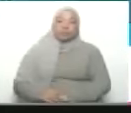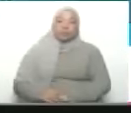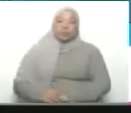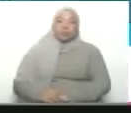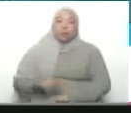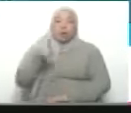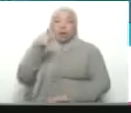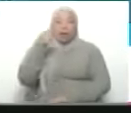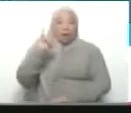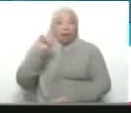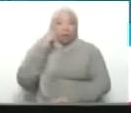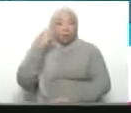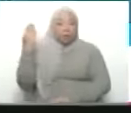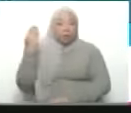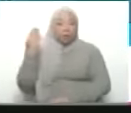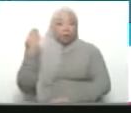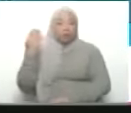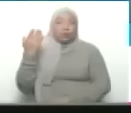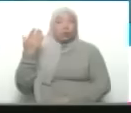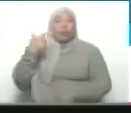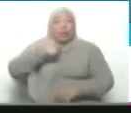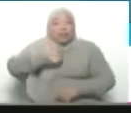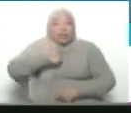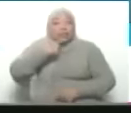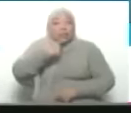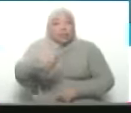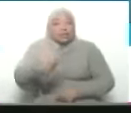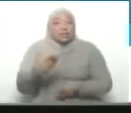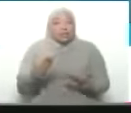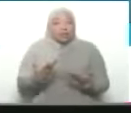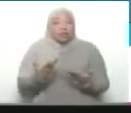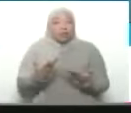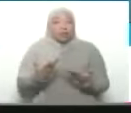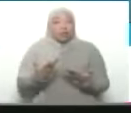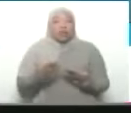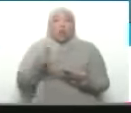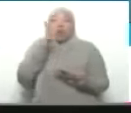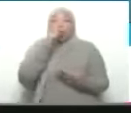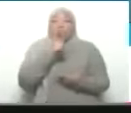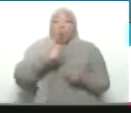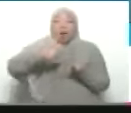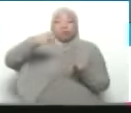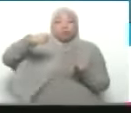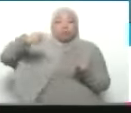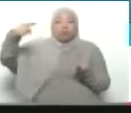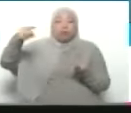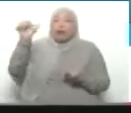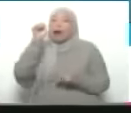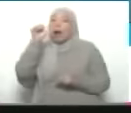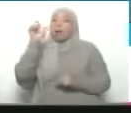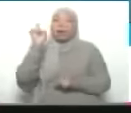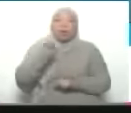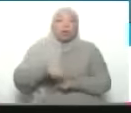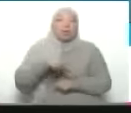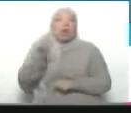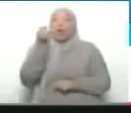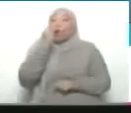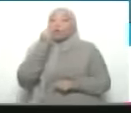Ahí está. fíjense lo que dicen ni electricidad ni agua ni combustible